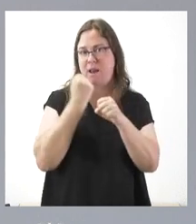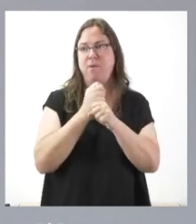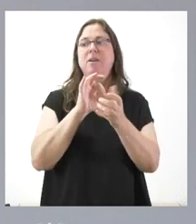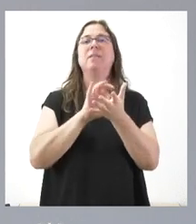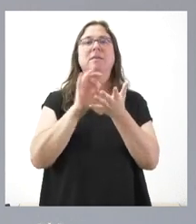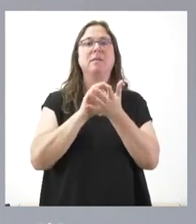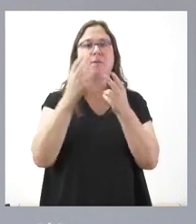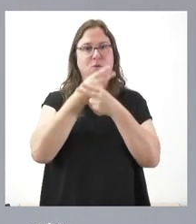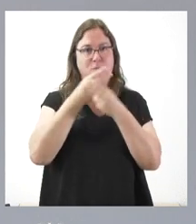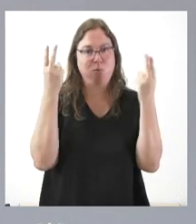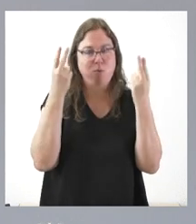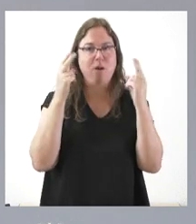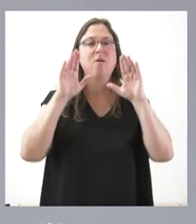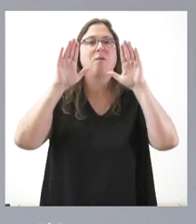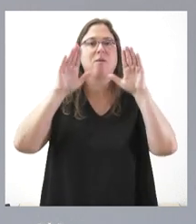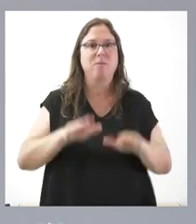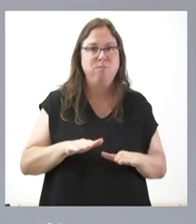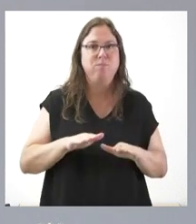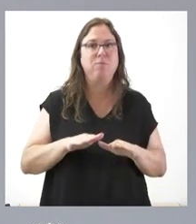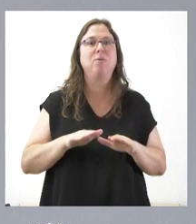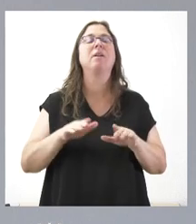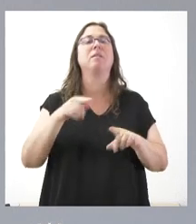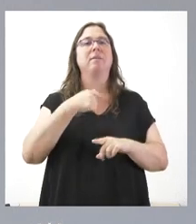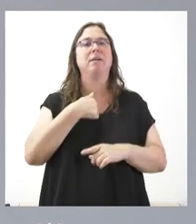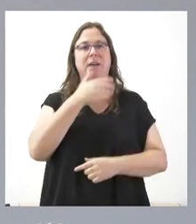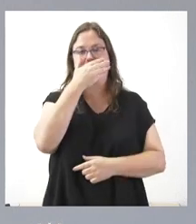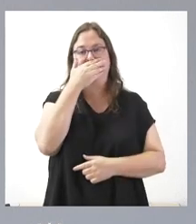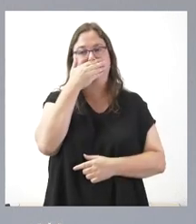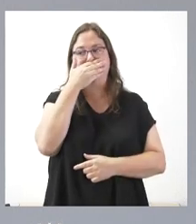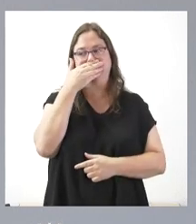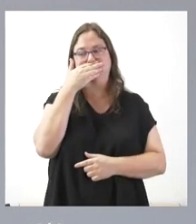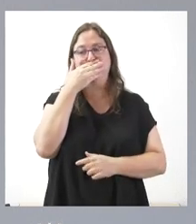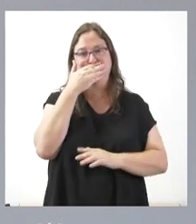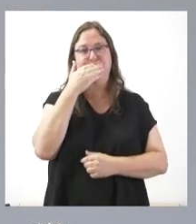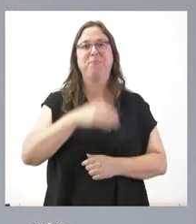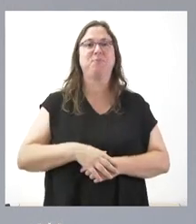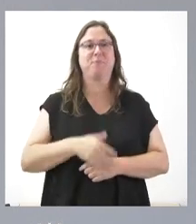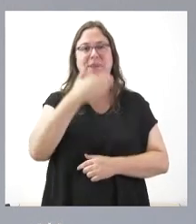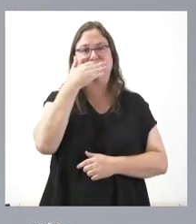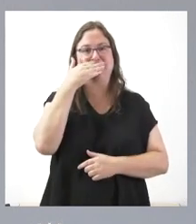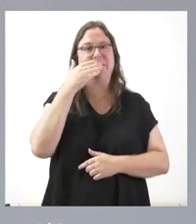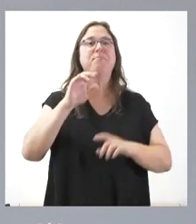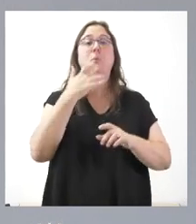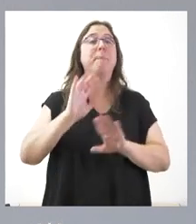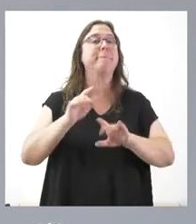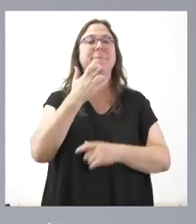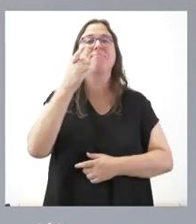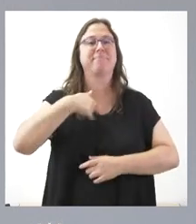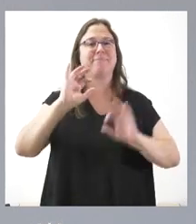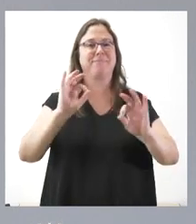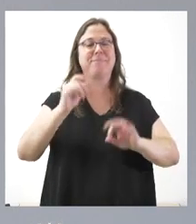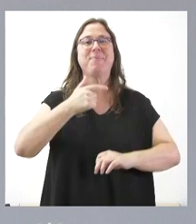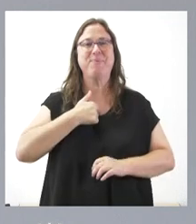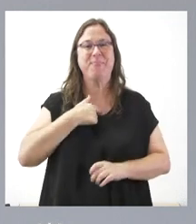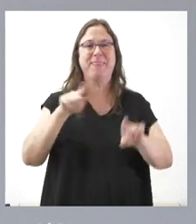público en favor de nuestra comunidad autónoma. De eso se trata, de agradecer a quien ha venido realizando bien su trabajo,